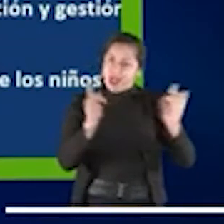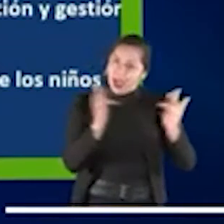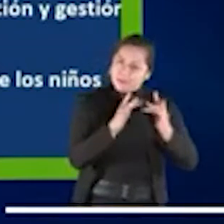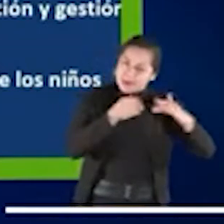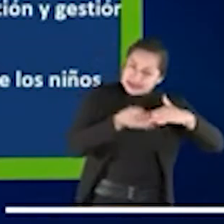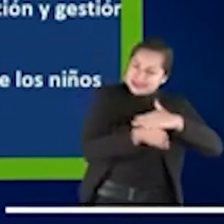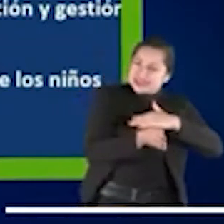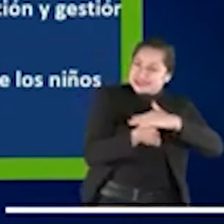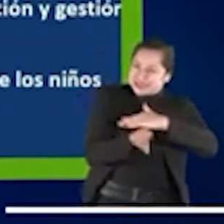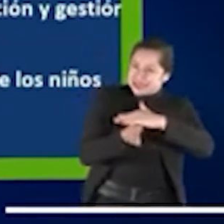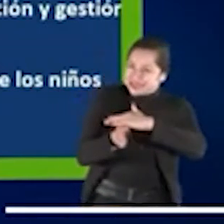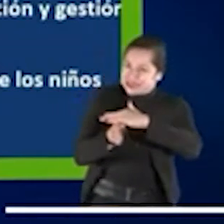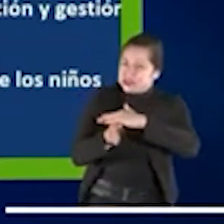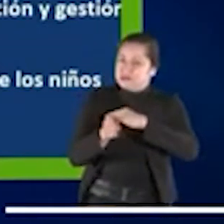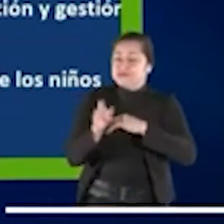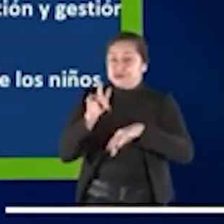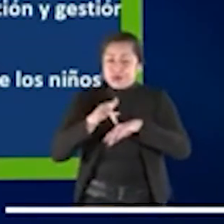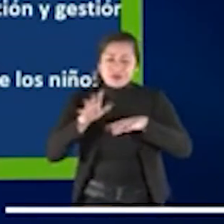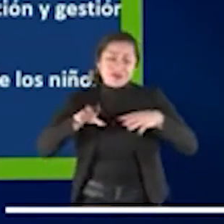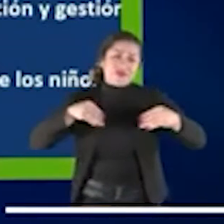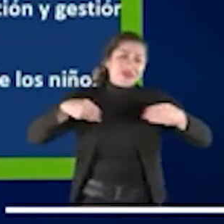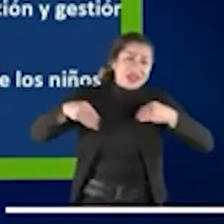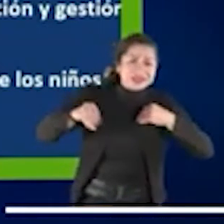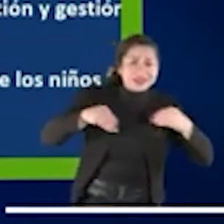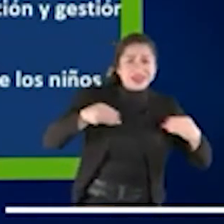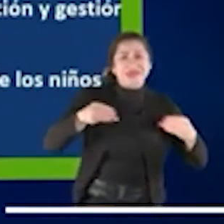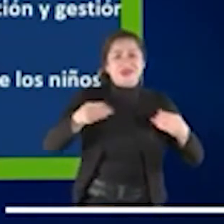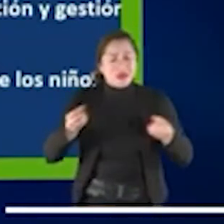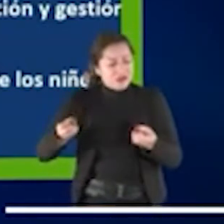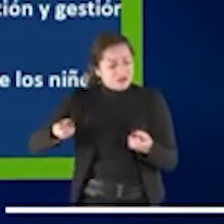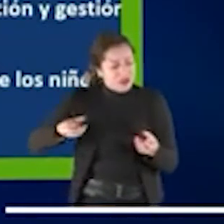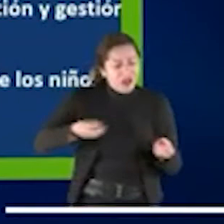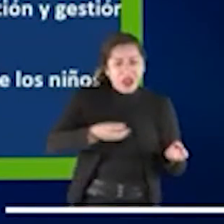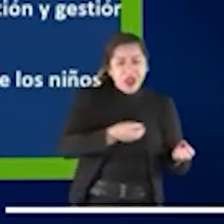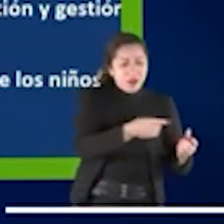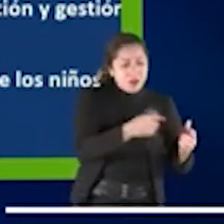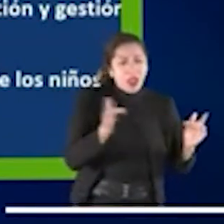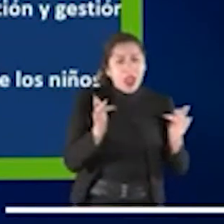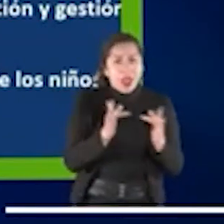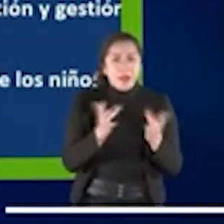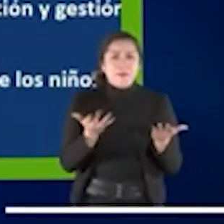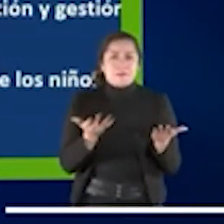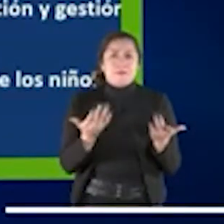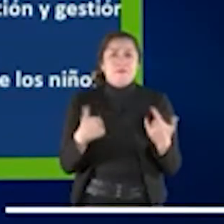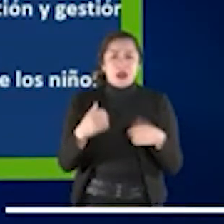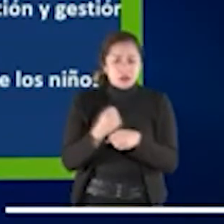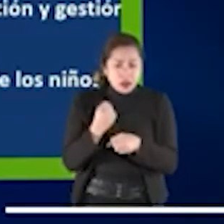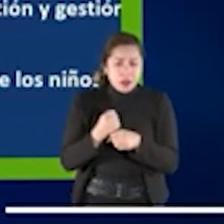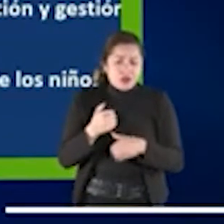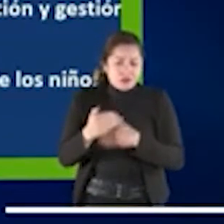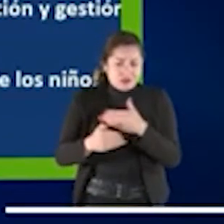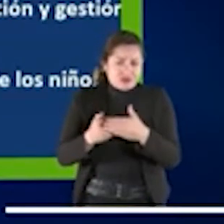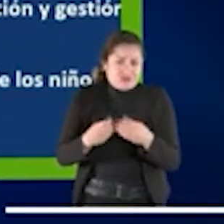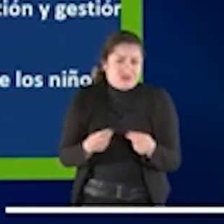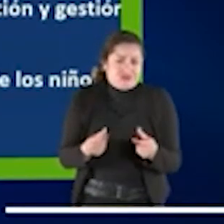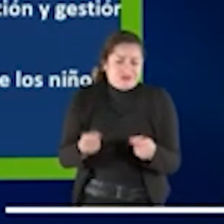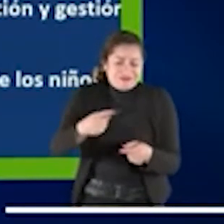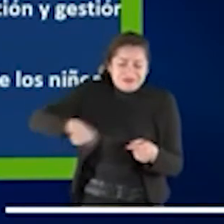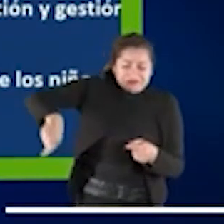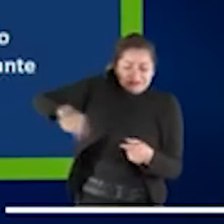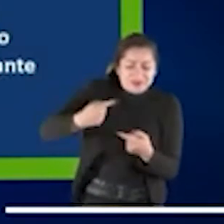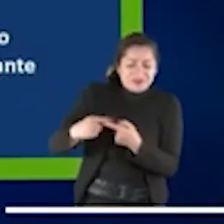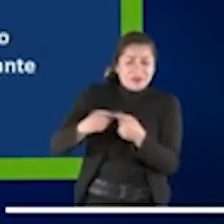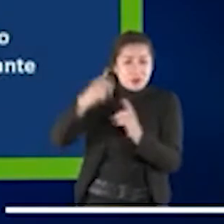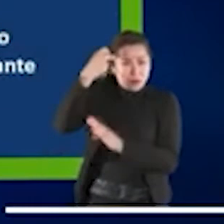las condiciones que conocemos y facilitar también el trabajo de los distintos funcionarios. Y